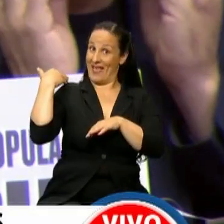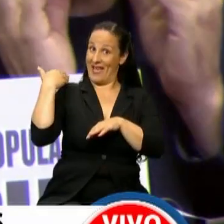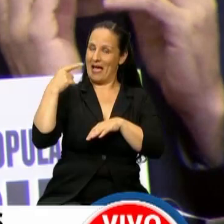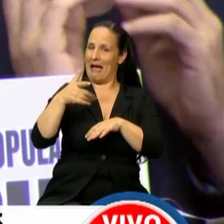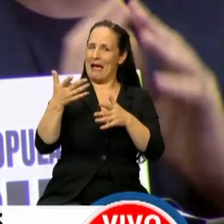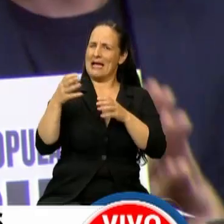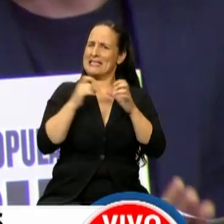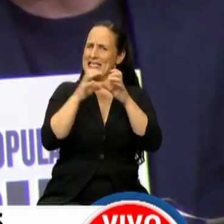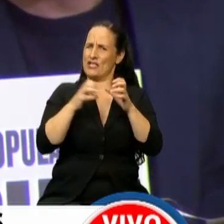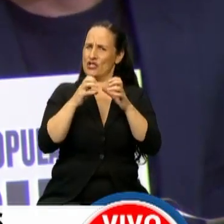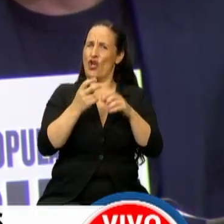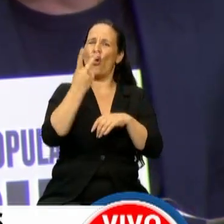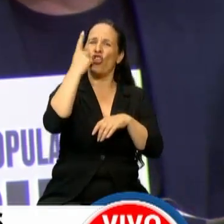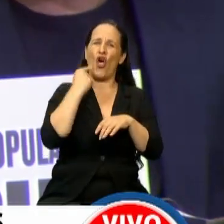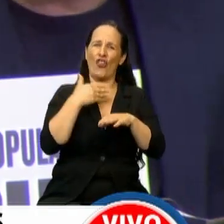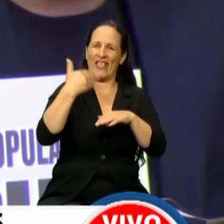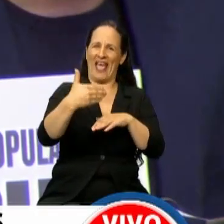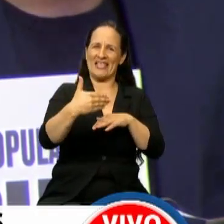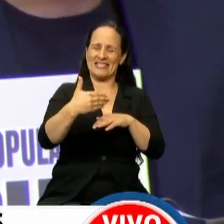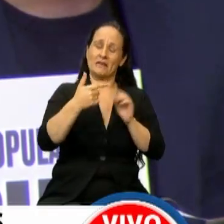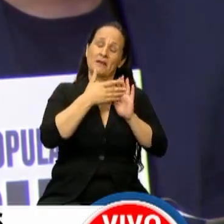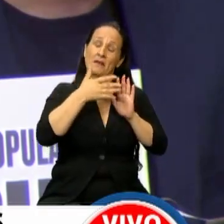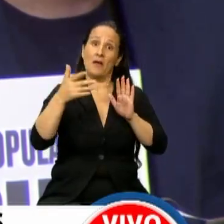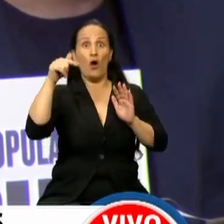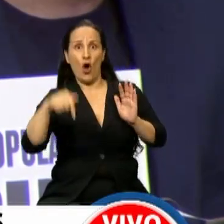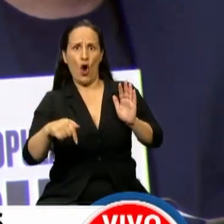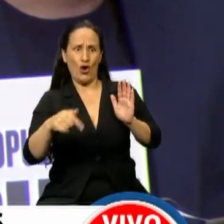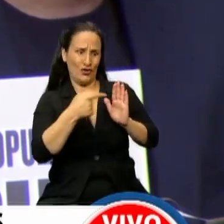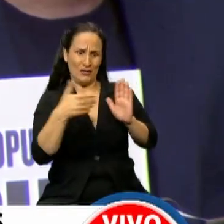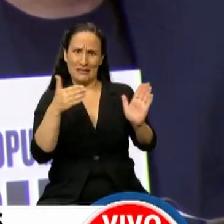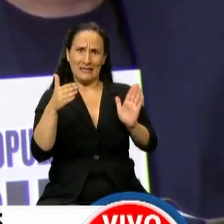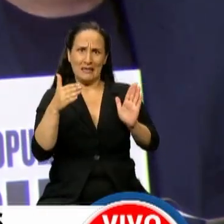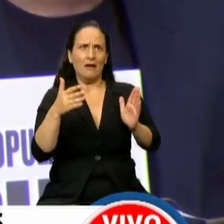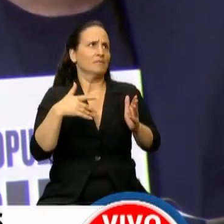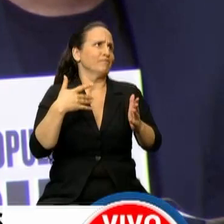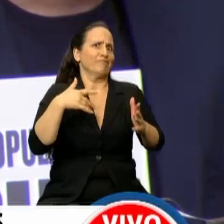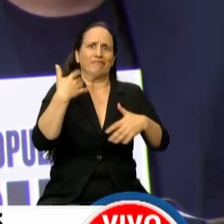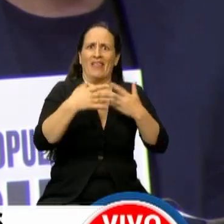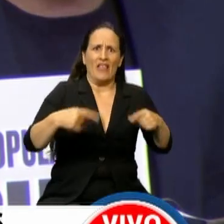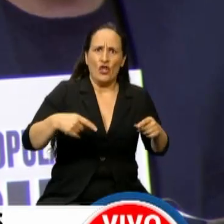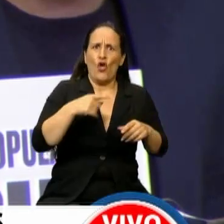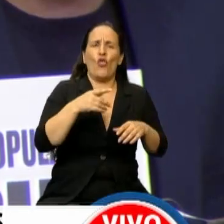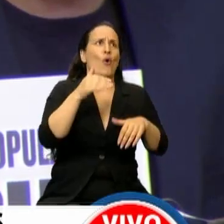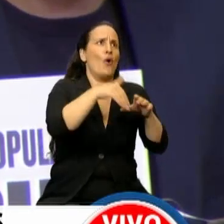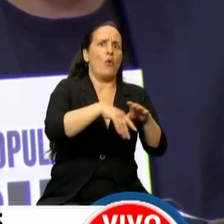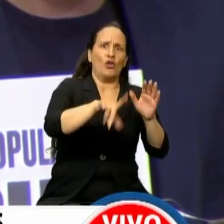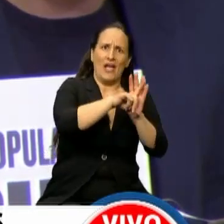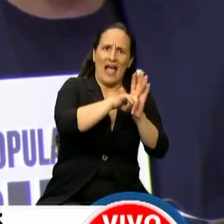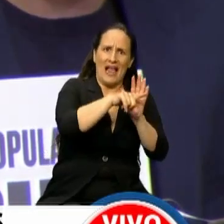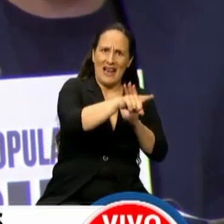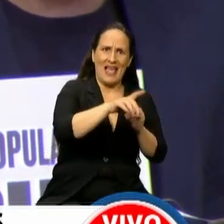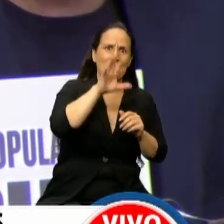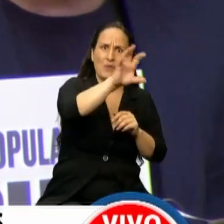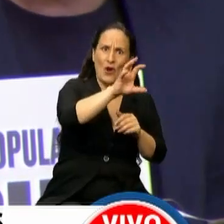tuvimos una sesión de dos días y hoy, pasó de todo. Una votación de una ley en la legislatura